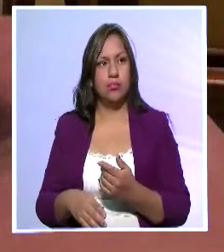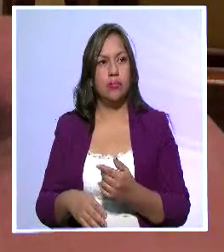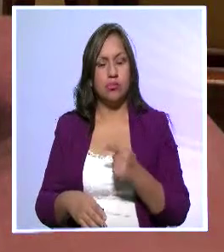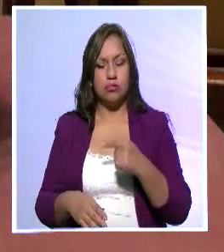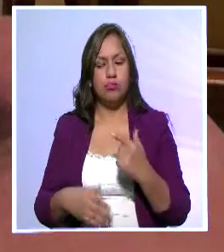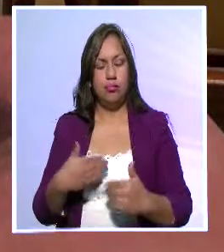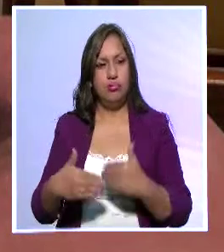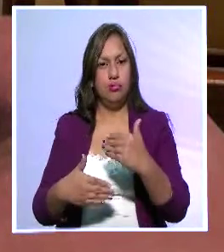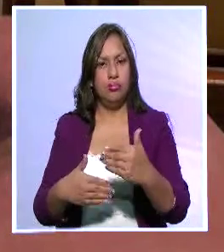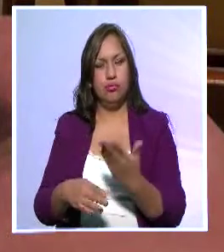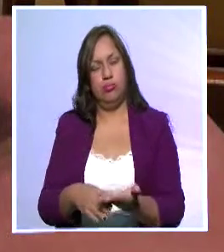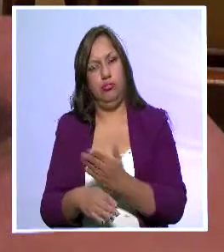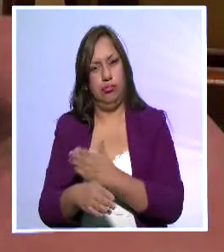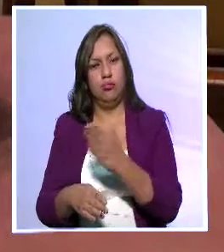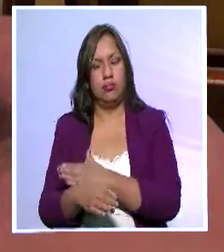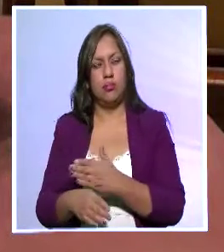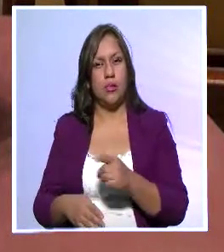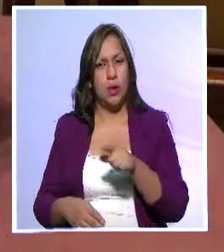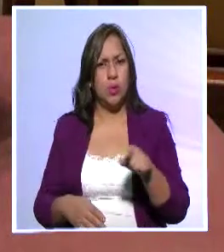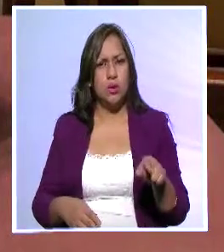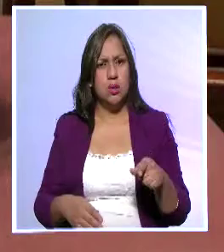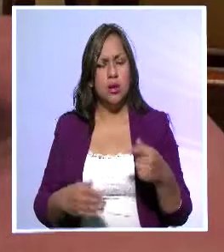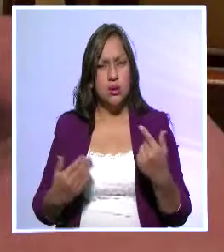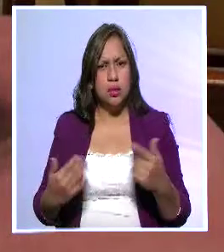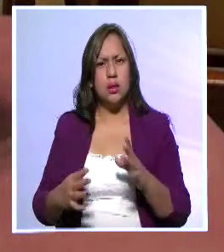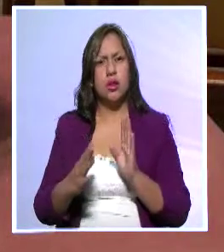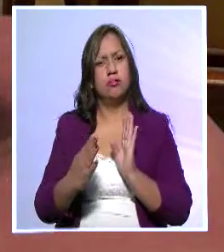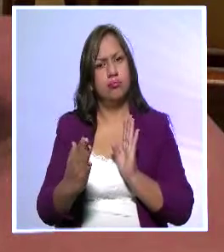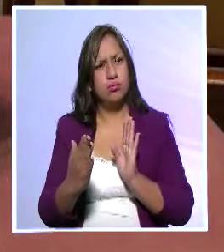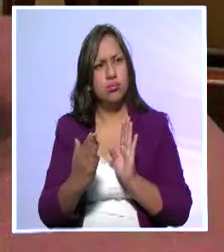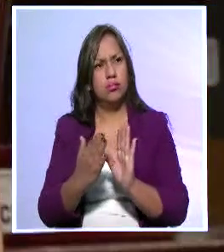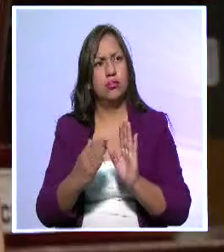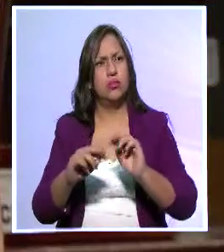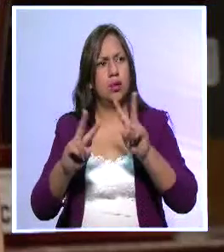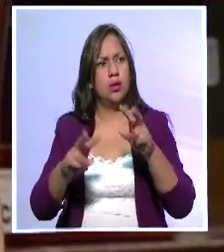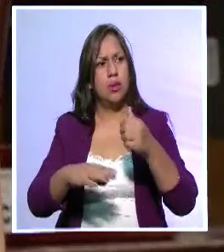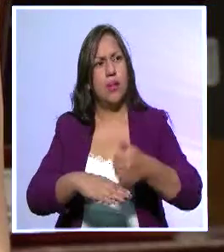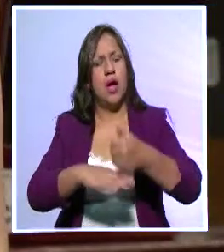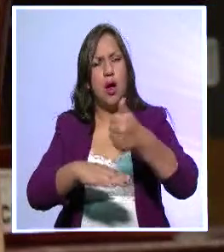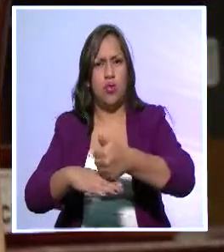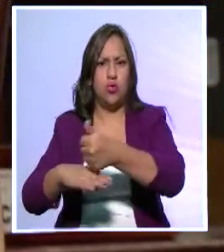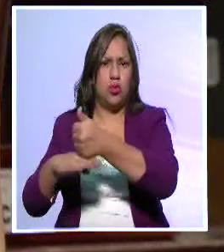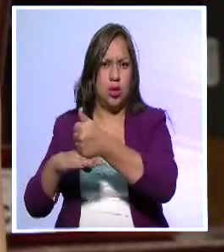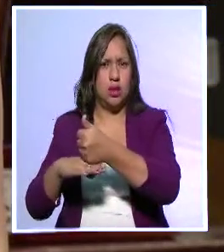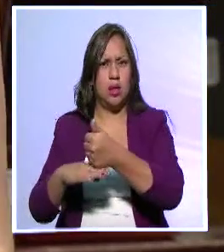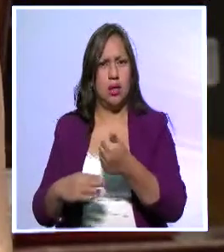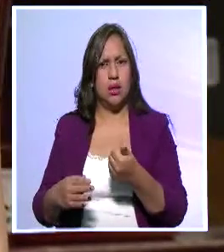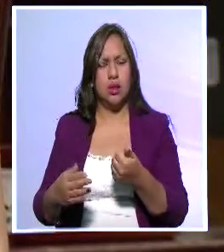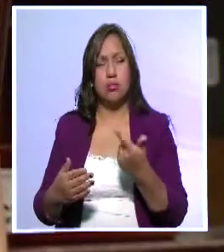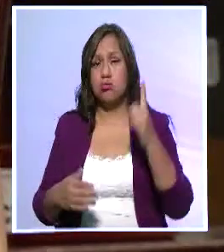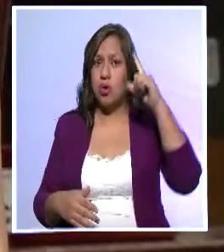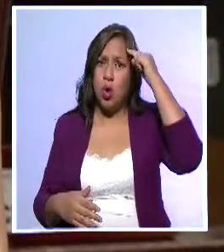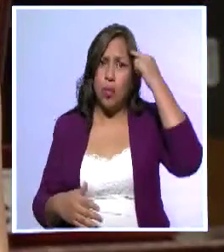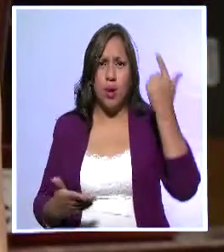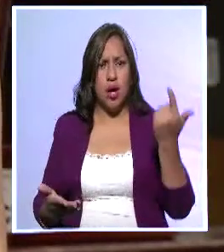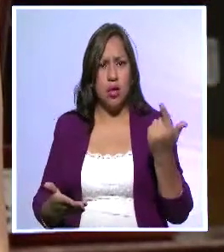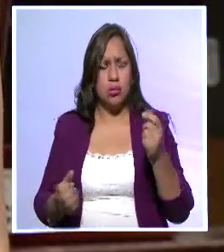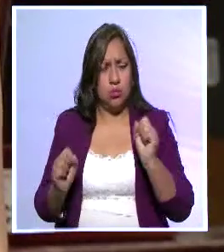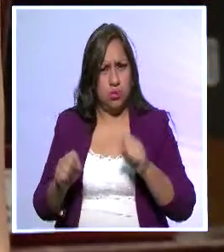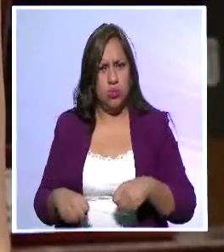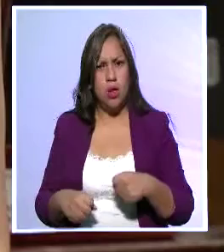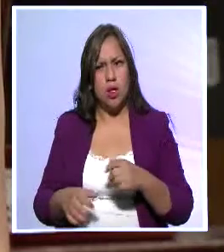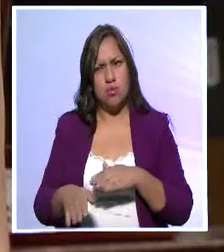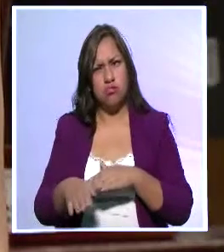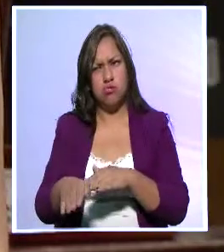en este proceso, ¿previamente han mantenido algún tipo de acercamiento con las autoridades, con el gobierno en este caso, para poder